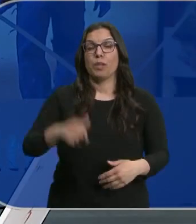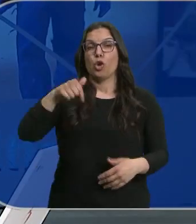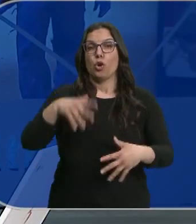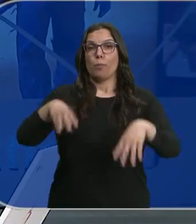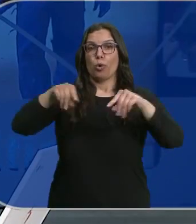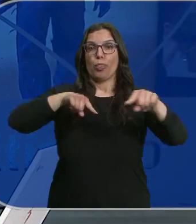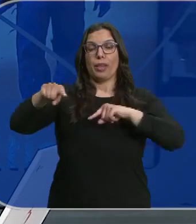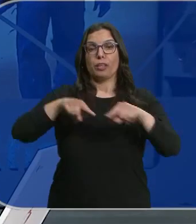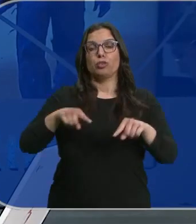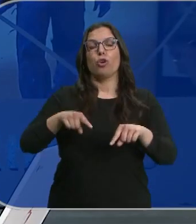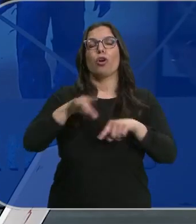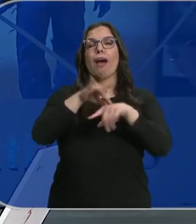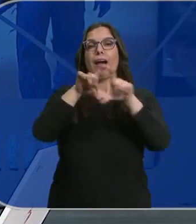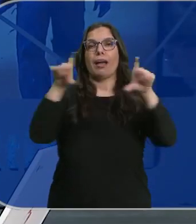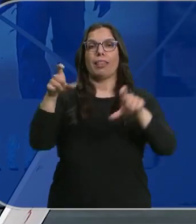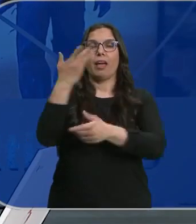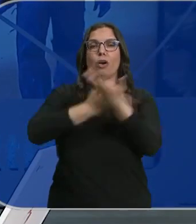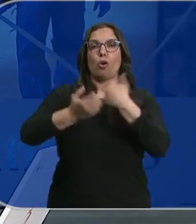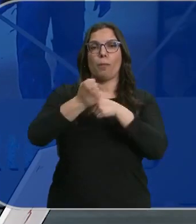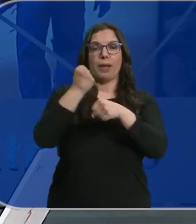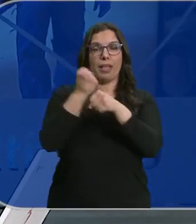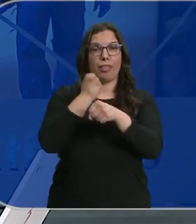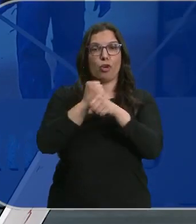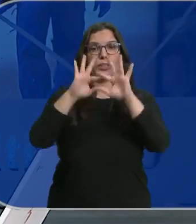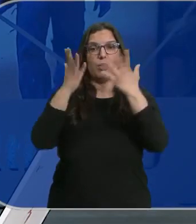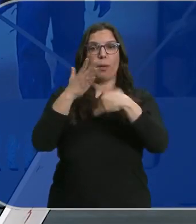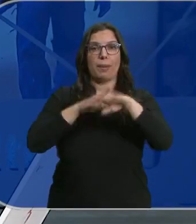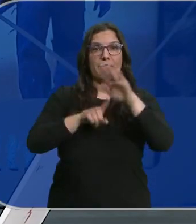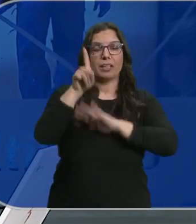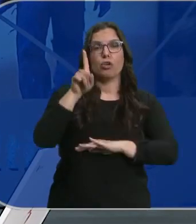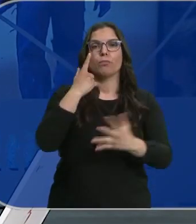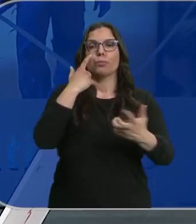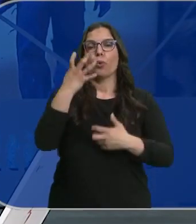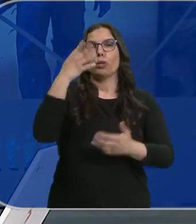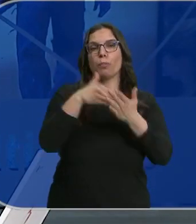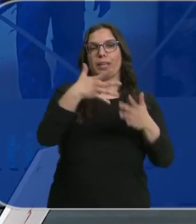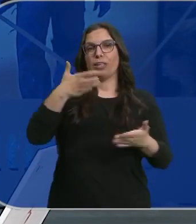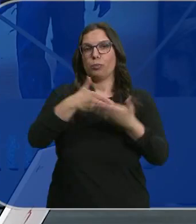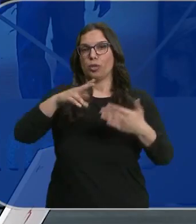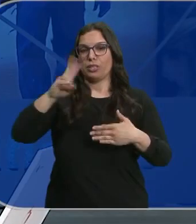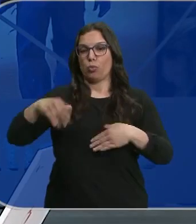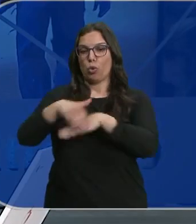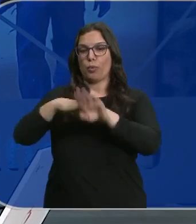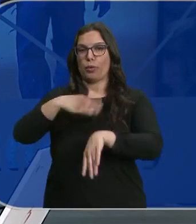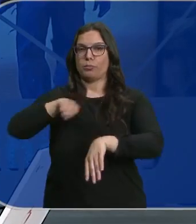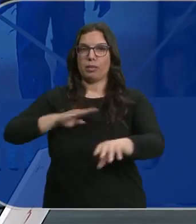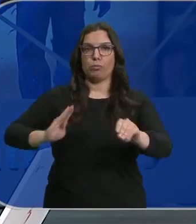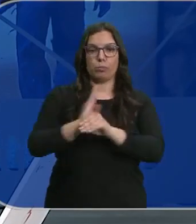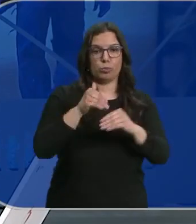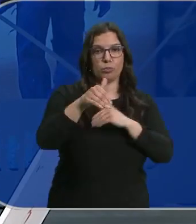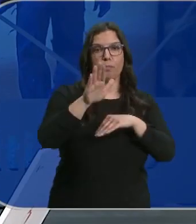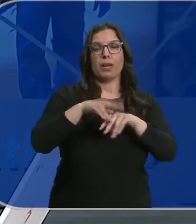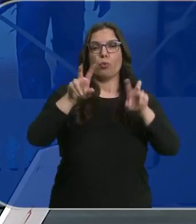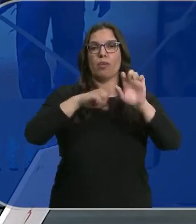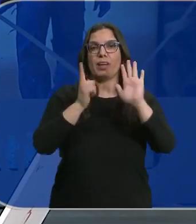Burgos, el director de la Agencia de Cooperación Internacional para el Desarrollo, ha destacado los casi 4.500 millones de euros que el gobierno va a destinar